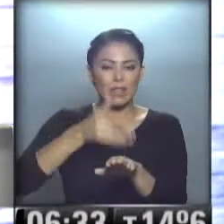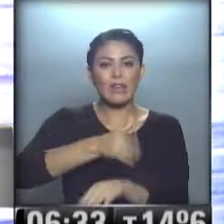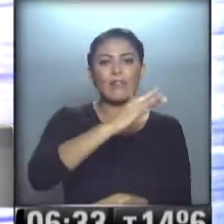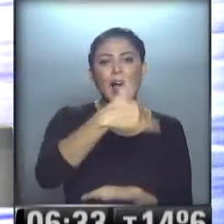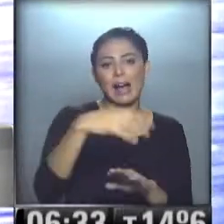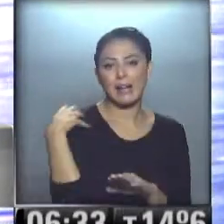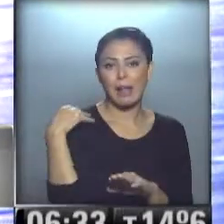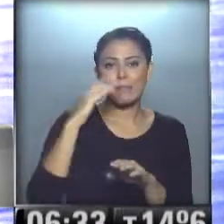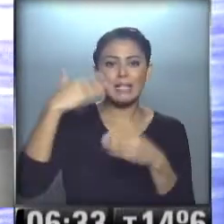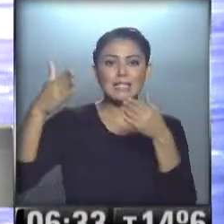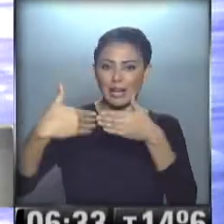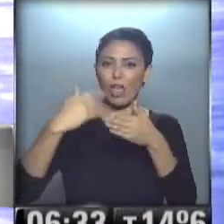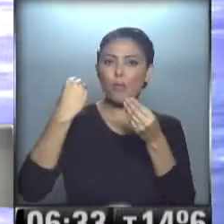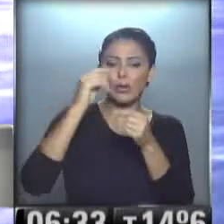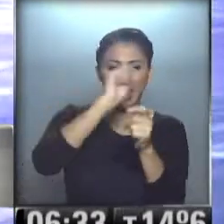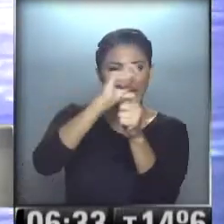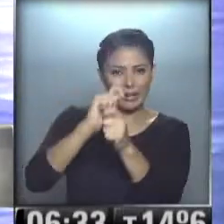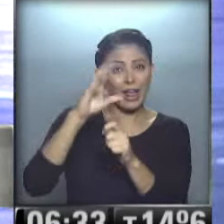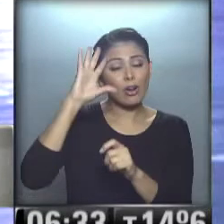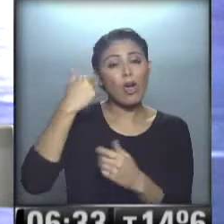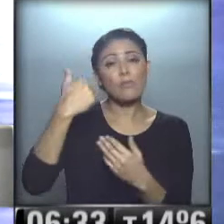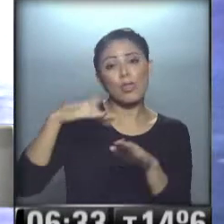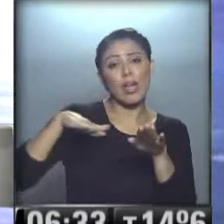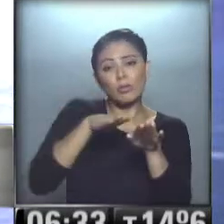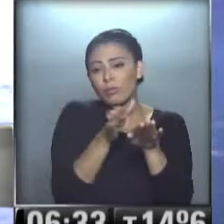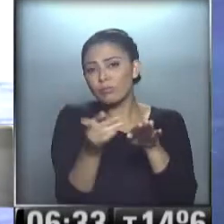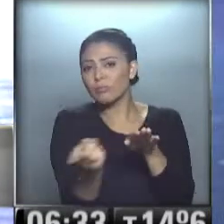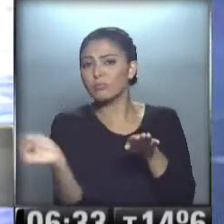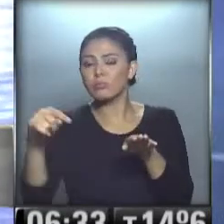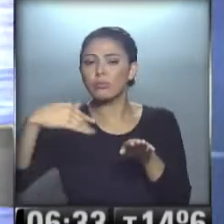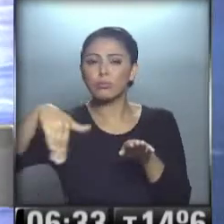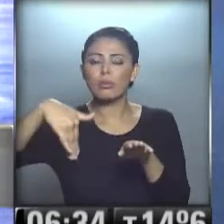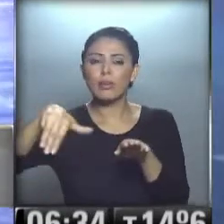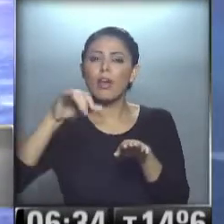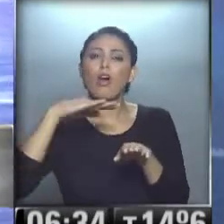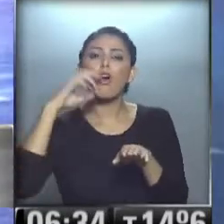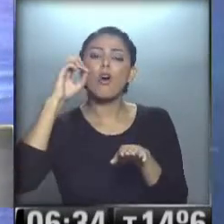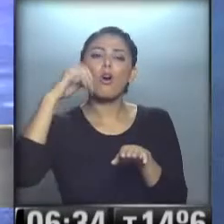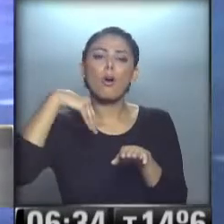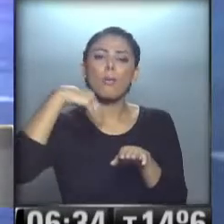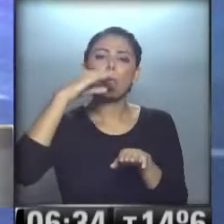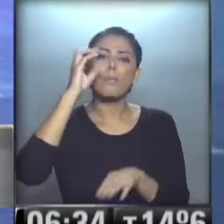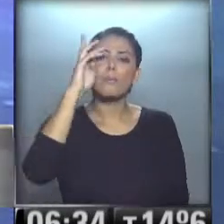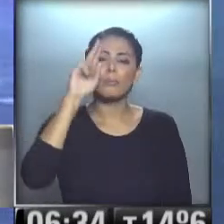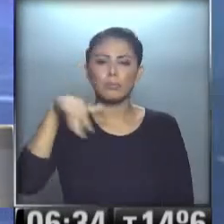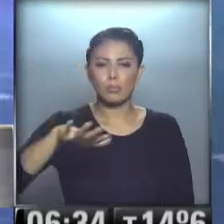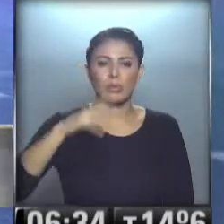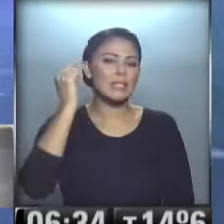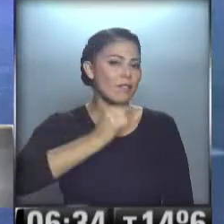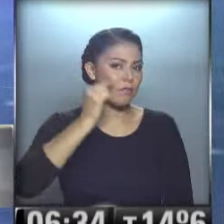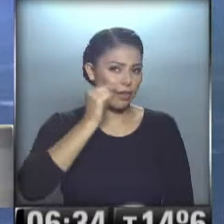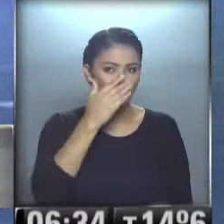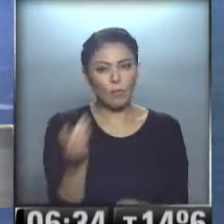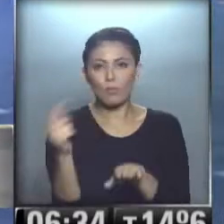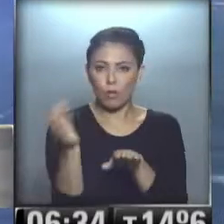Paz... ...por obras, reiteramos, la alternativa es desviarse... ...en Ruiz Huidobro o Homber en el barrio de Saavedra. En cuanto a los